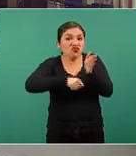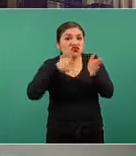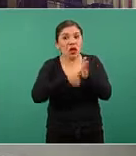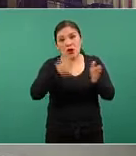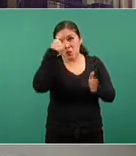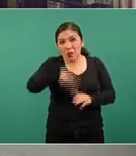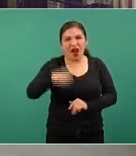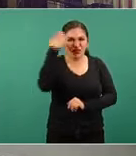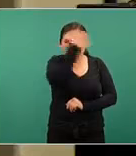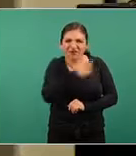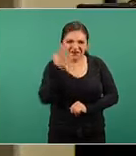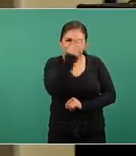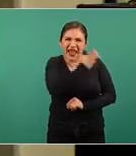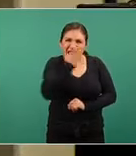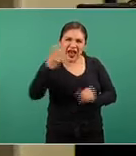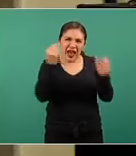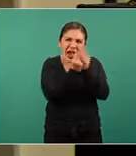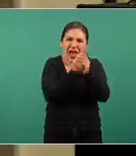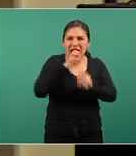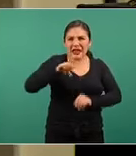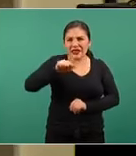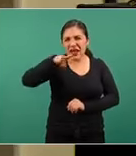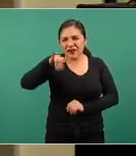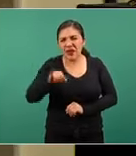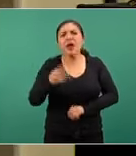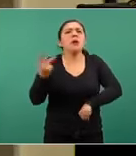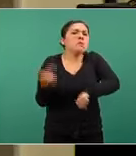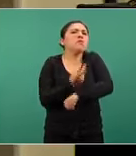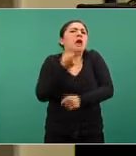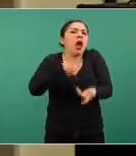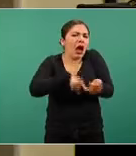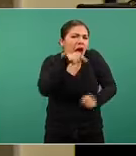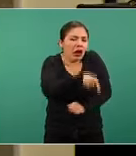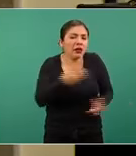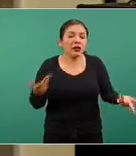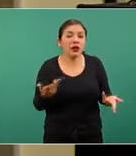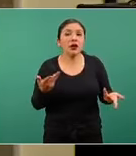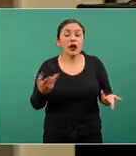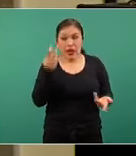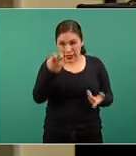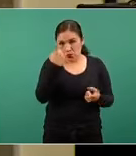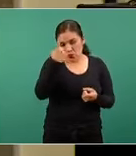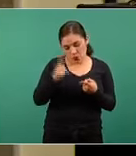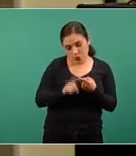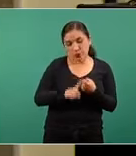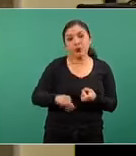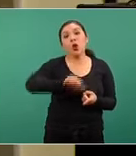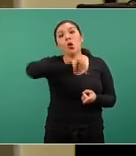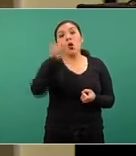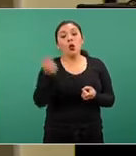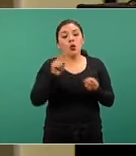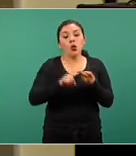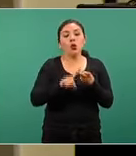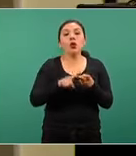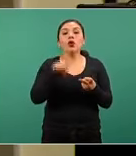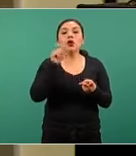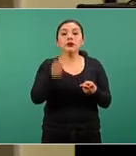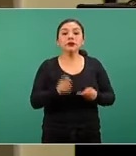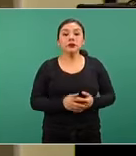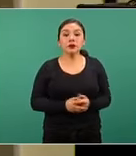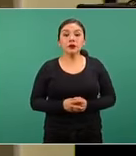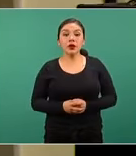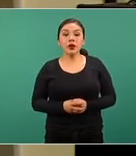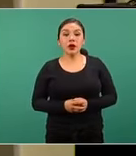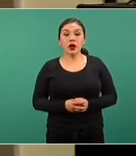que analiza a todos estos exavis. Y eso es por una parte. Otro tema es el